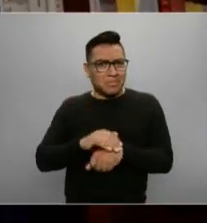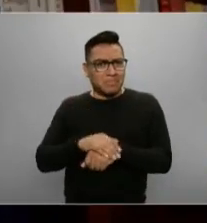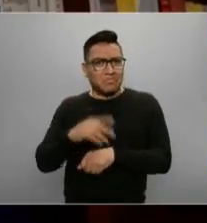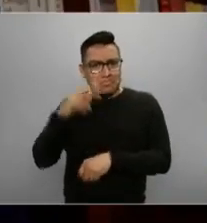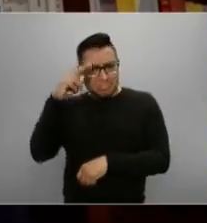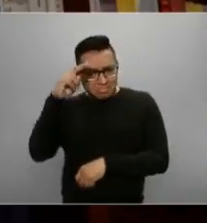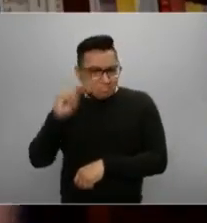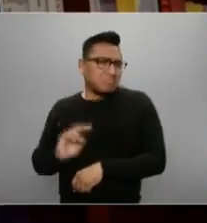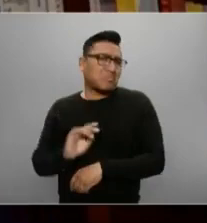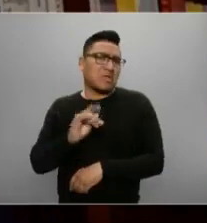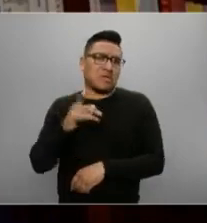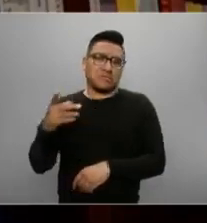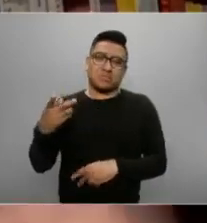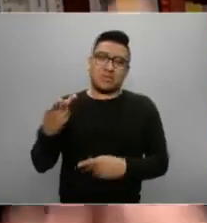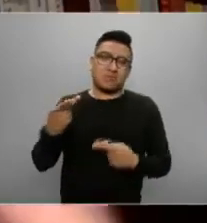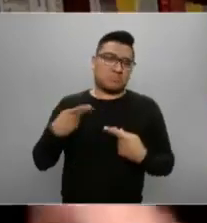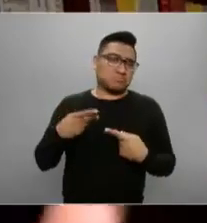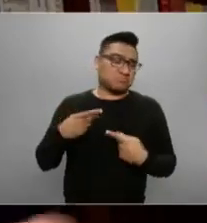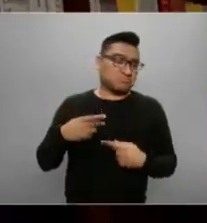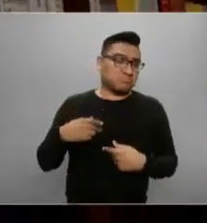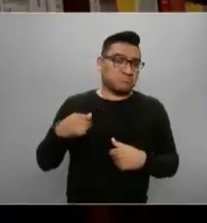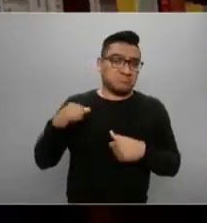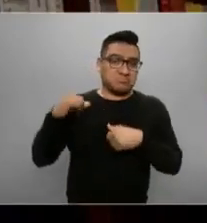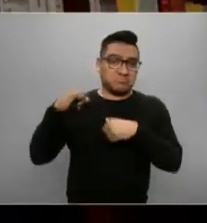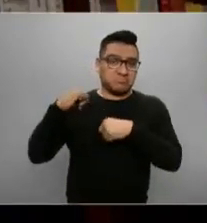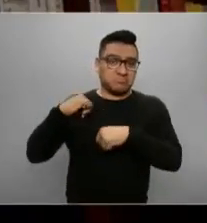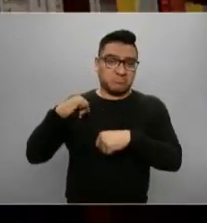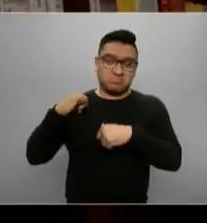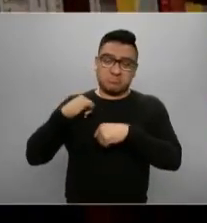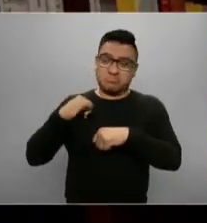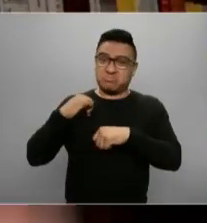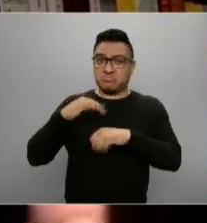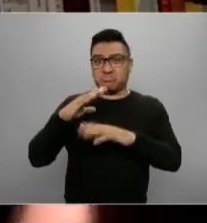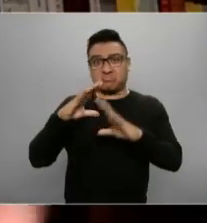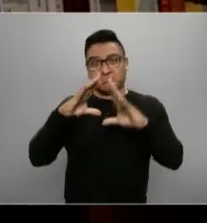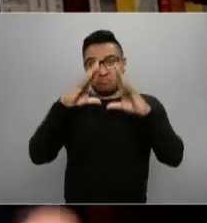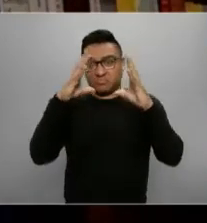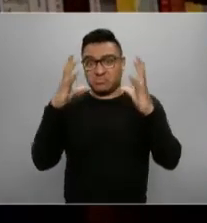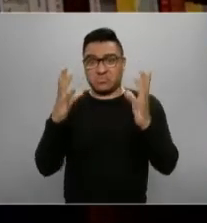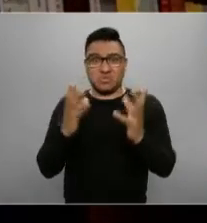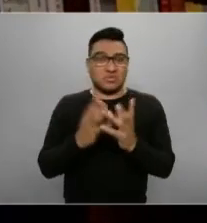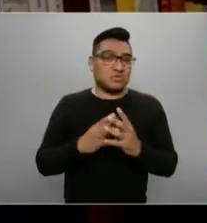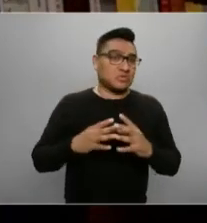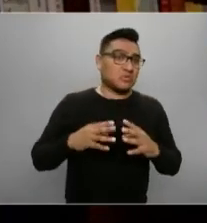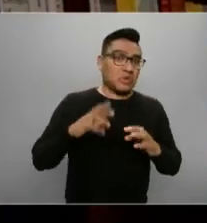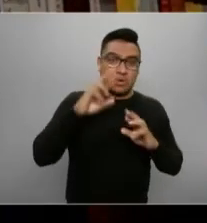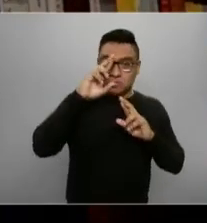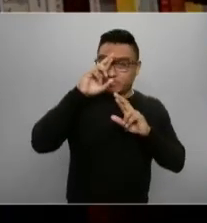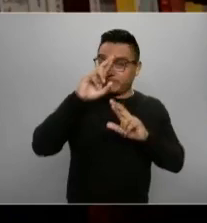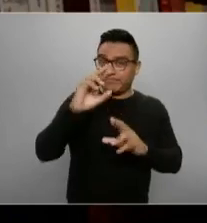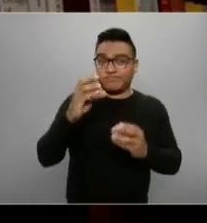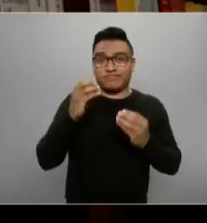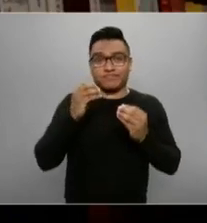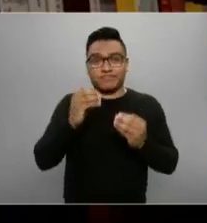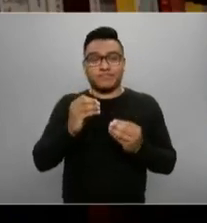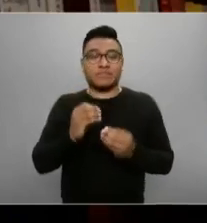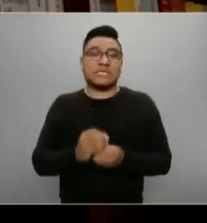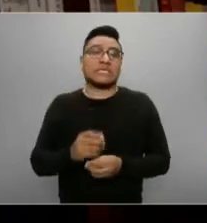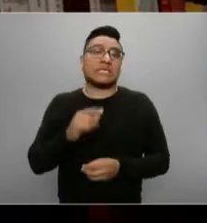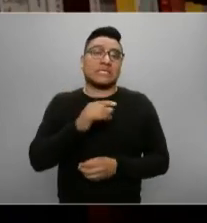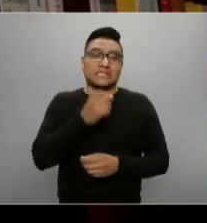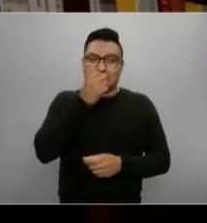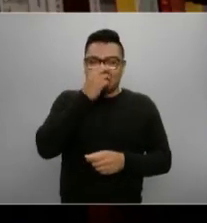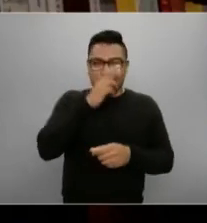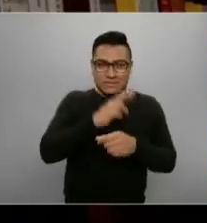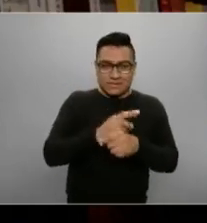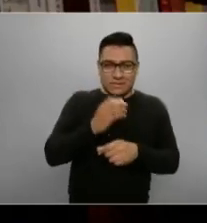por cierto, un hombre de estado, obvio, de estatura mundial. Pero el secretario general de la ONU también tiene